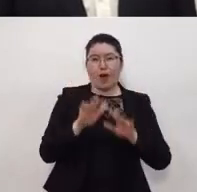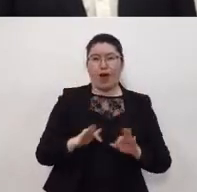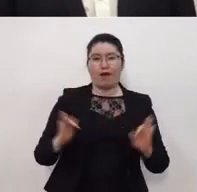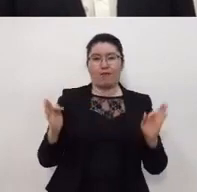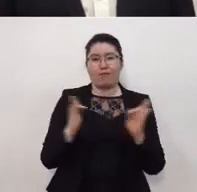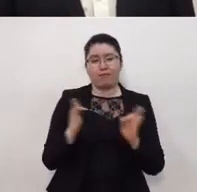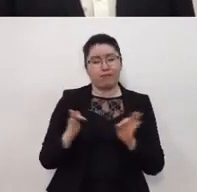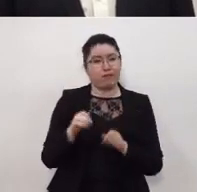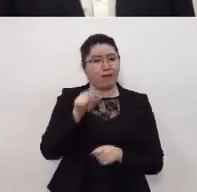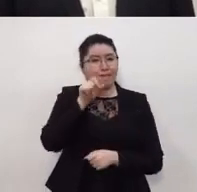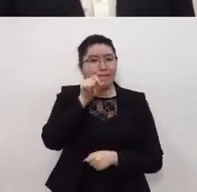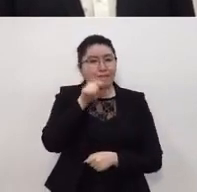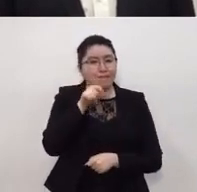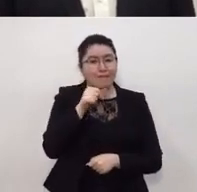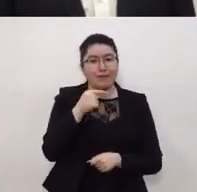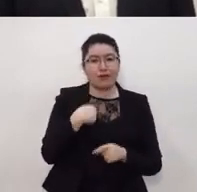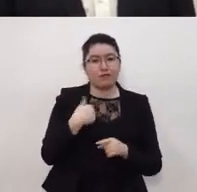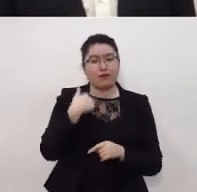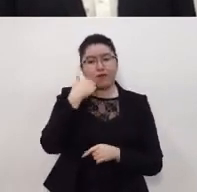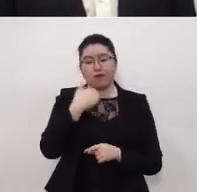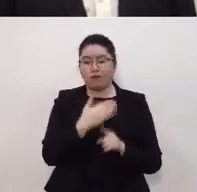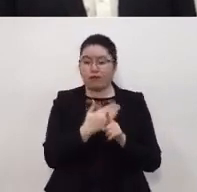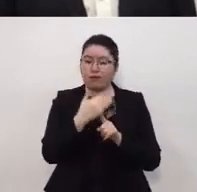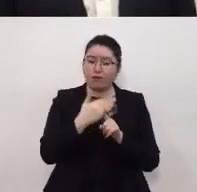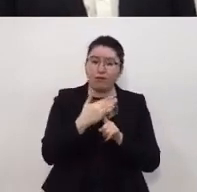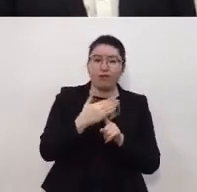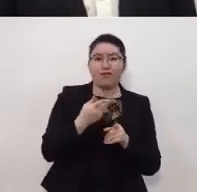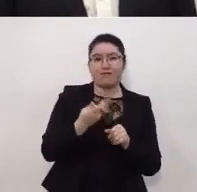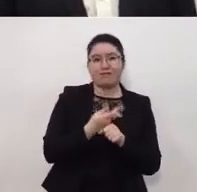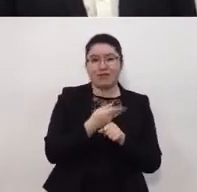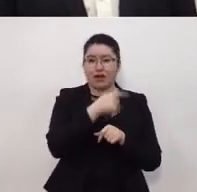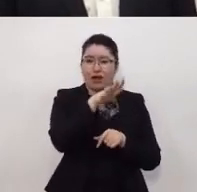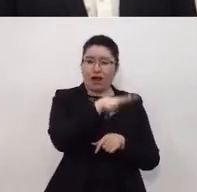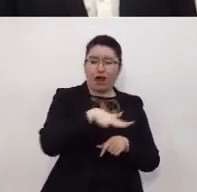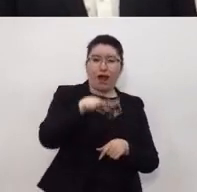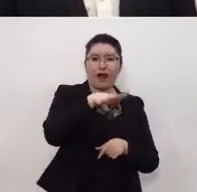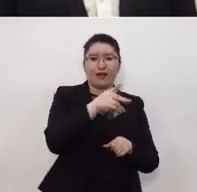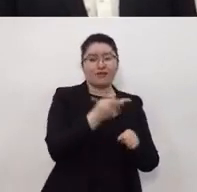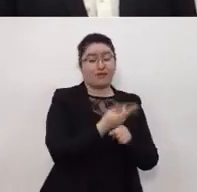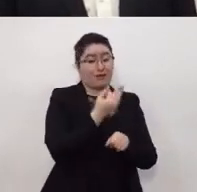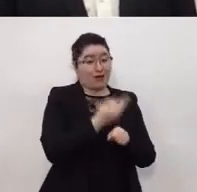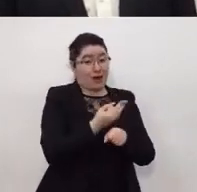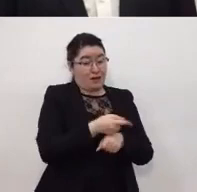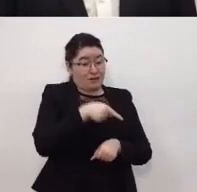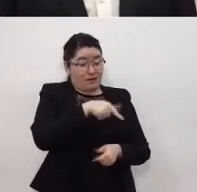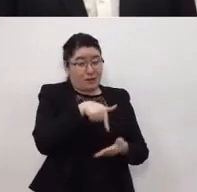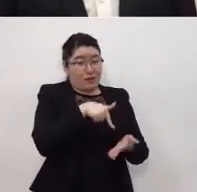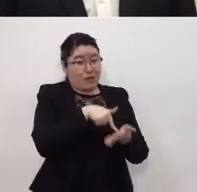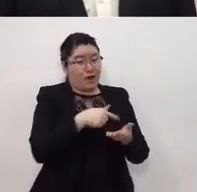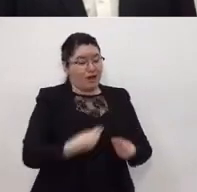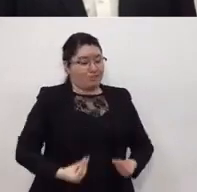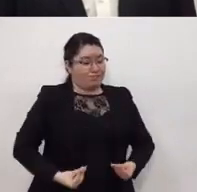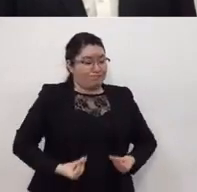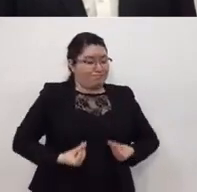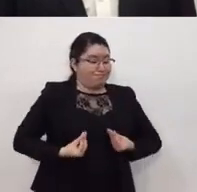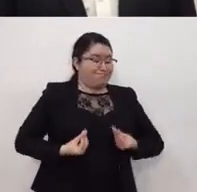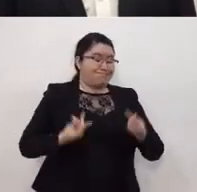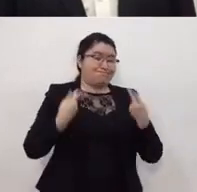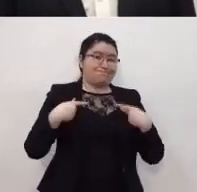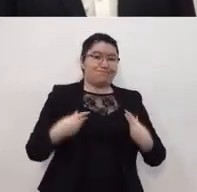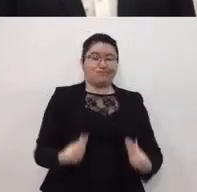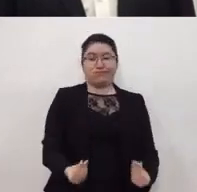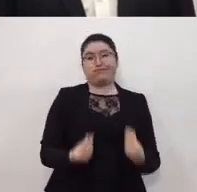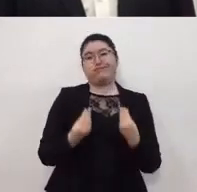pues el que vivimos en una zona pues de una altísima densidad poblacional y con mucha